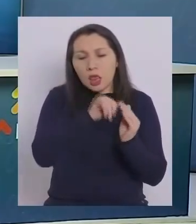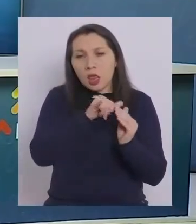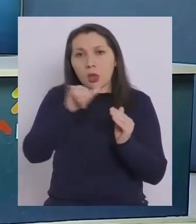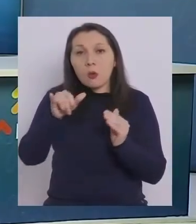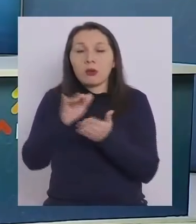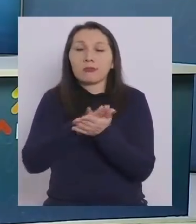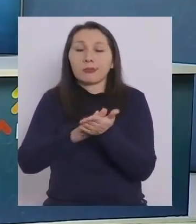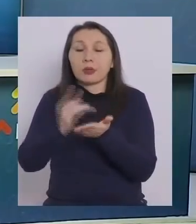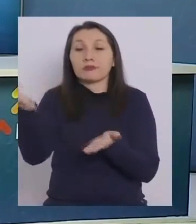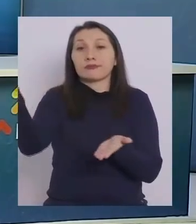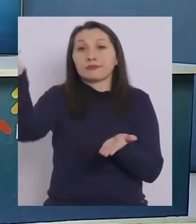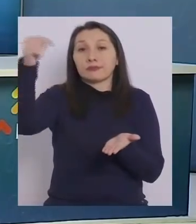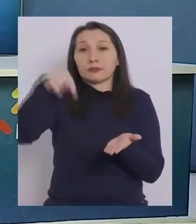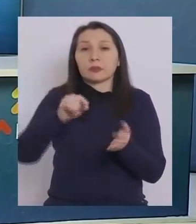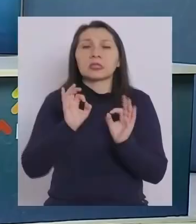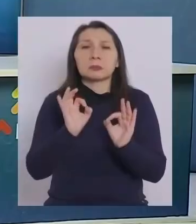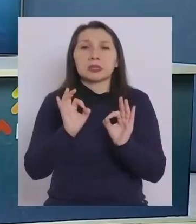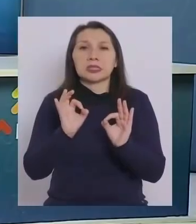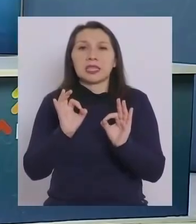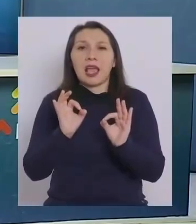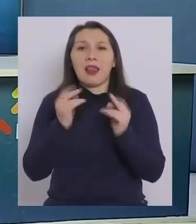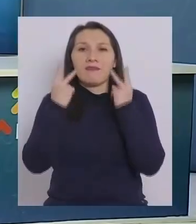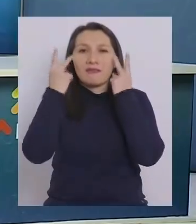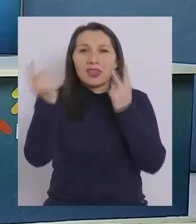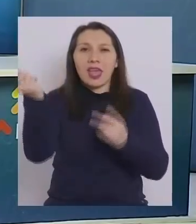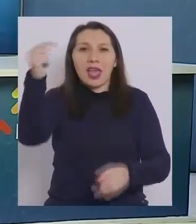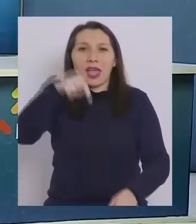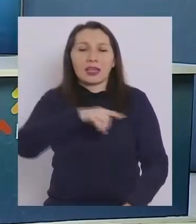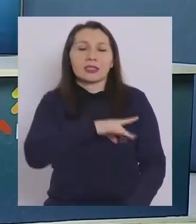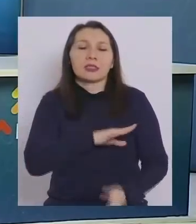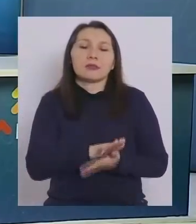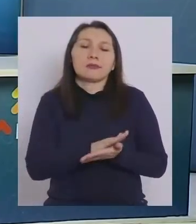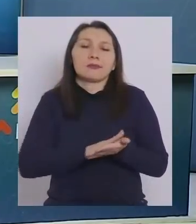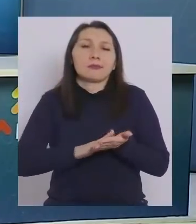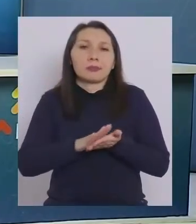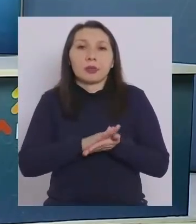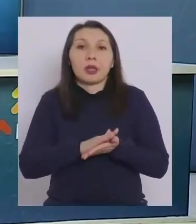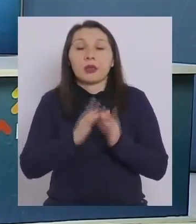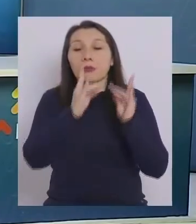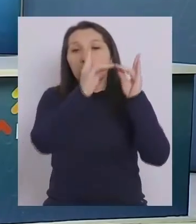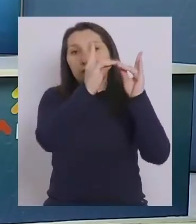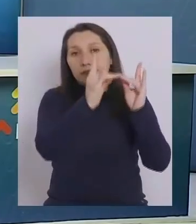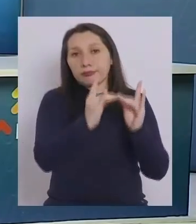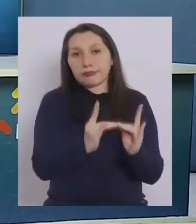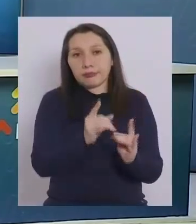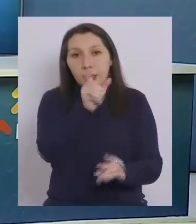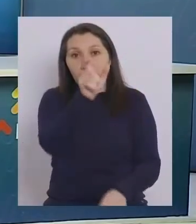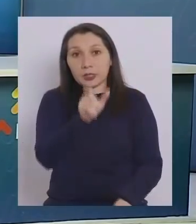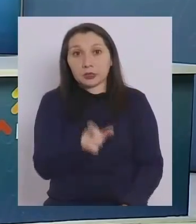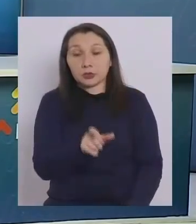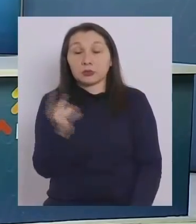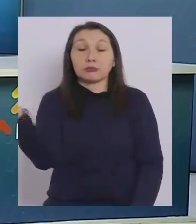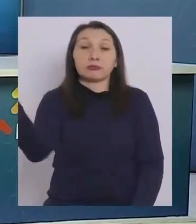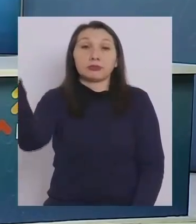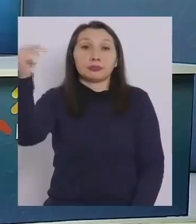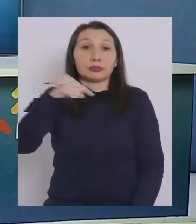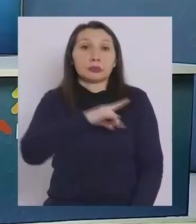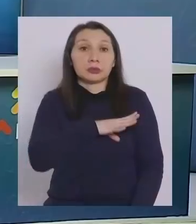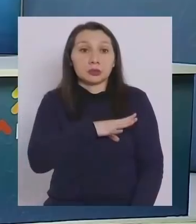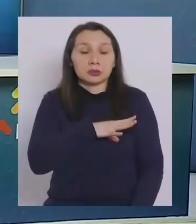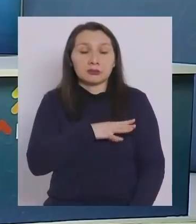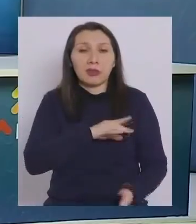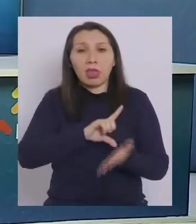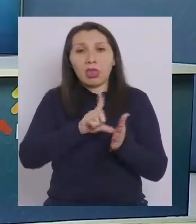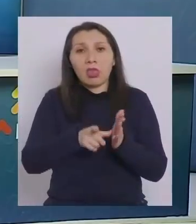gente que viene por situaciones especiales al país, por ejemplo, al funeral de una persona y lamentablemente por este